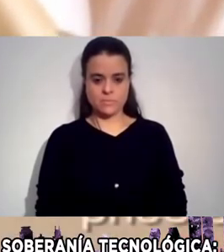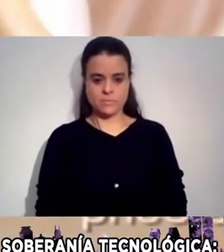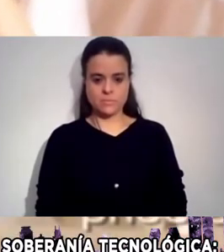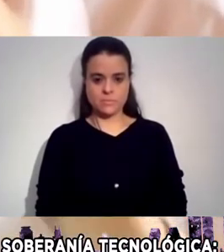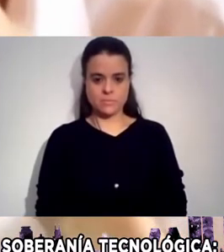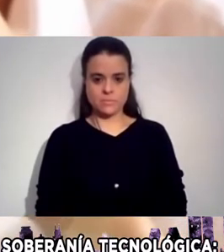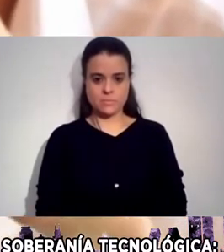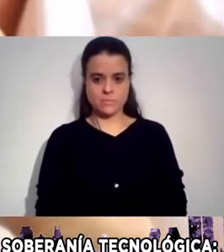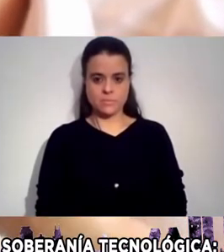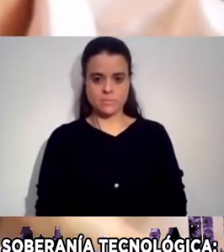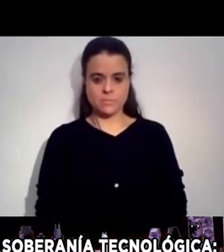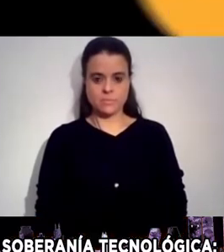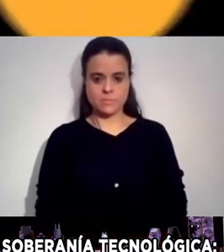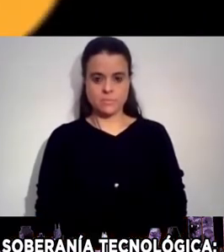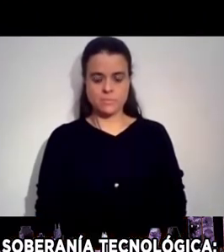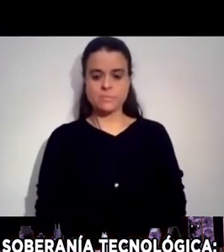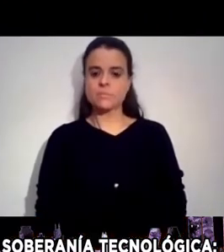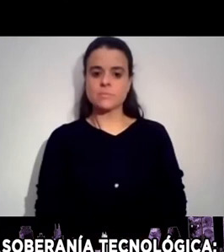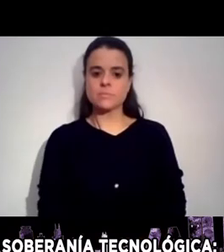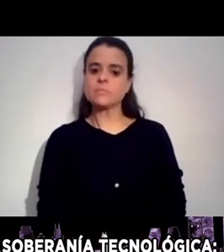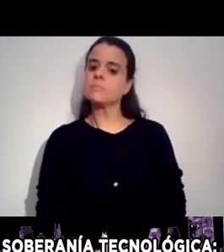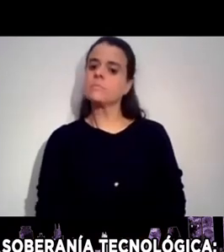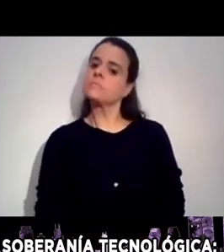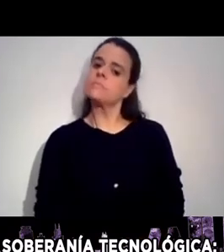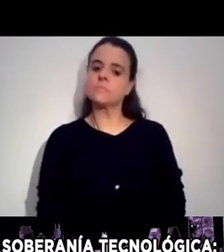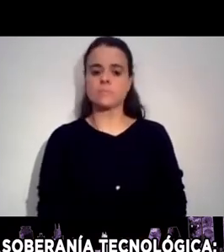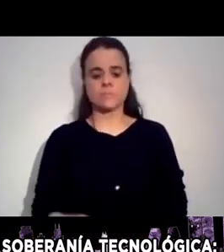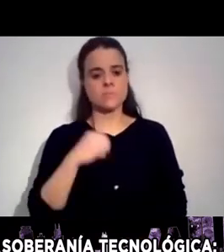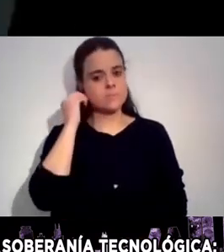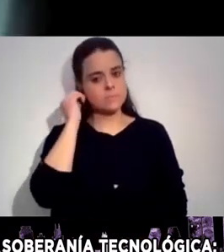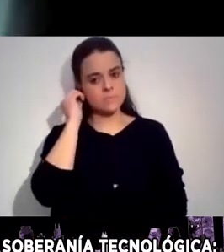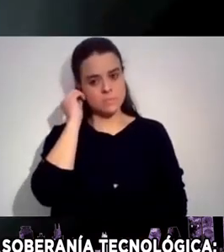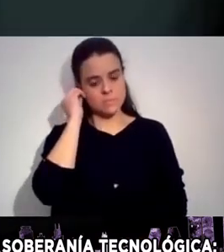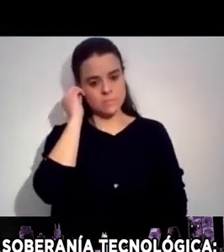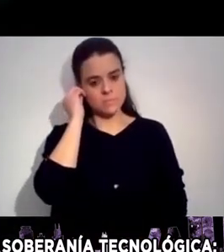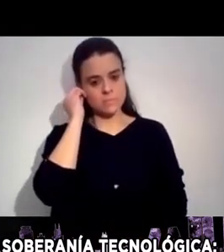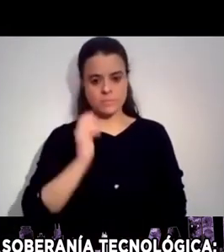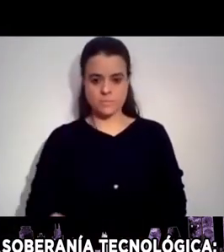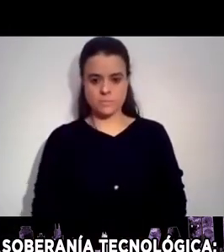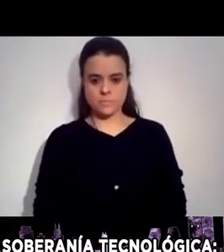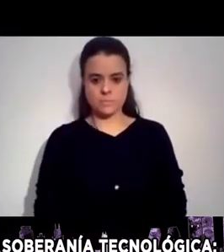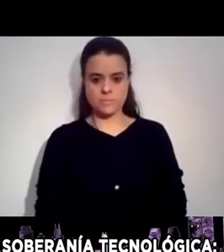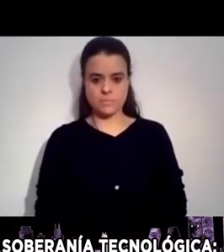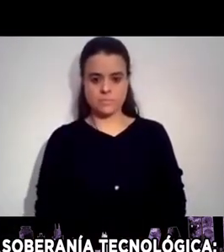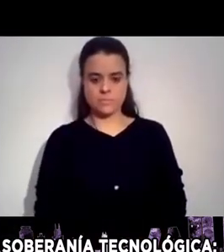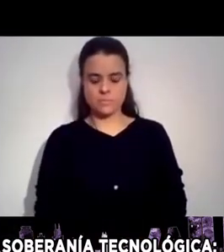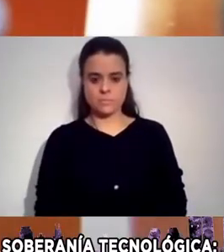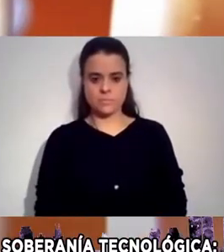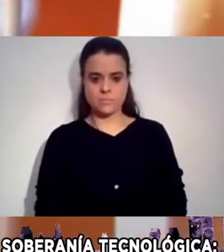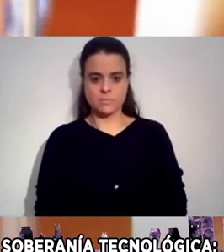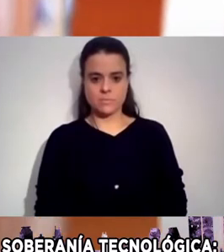Priceless There are some people who don't like change For everyone else There's Wikileaks